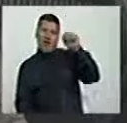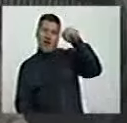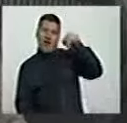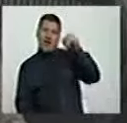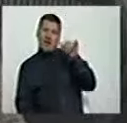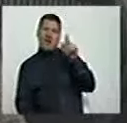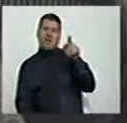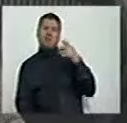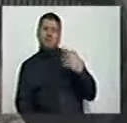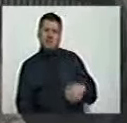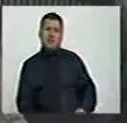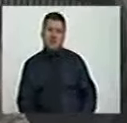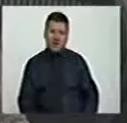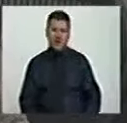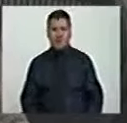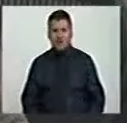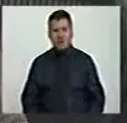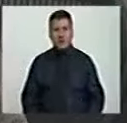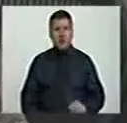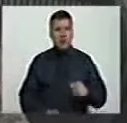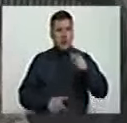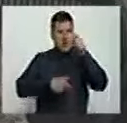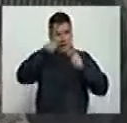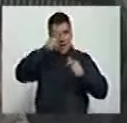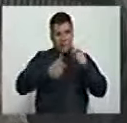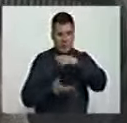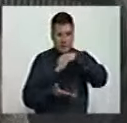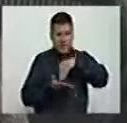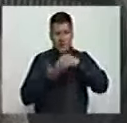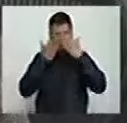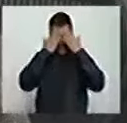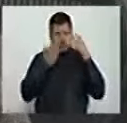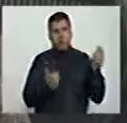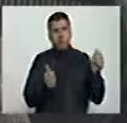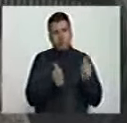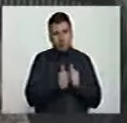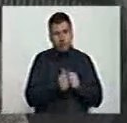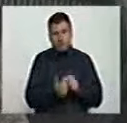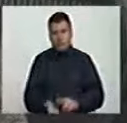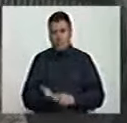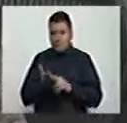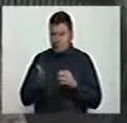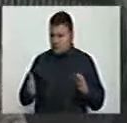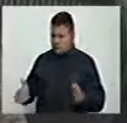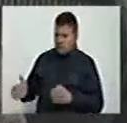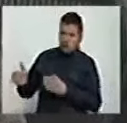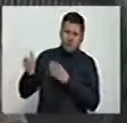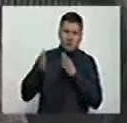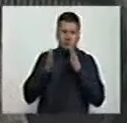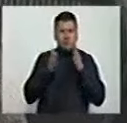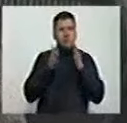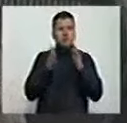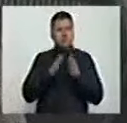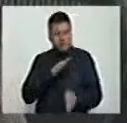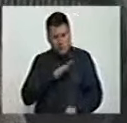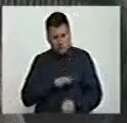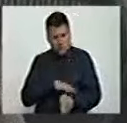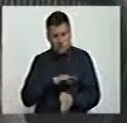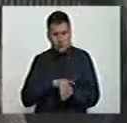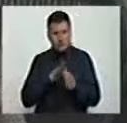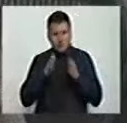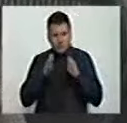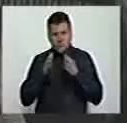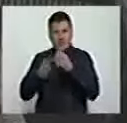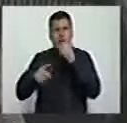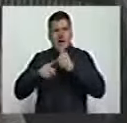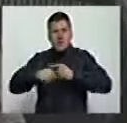de las listas a la Cámara por Antioquia del Centro Democrático con el fin de recuperar el rumbo de la nación y continuar por la senda del